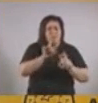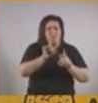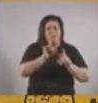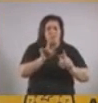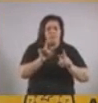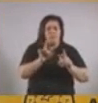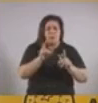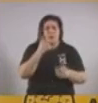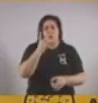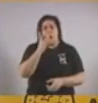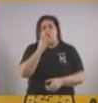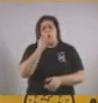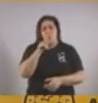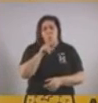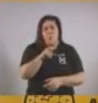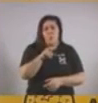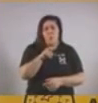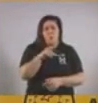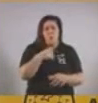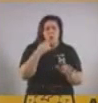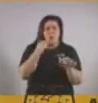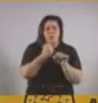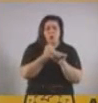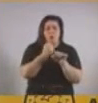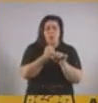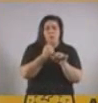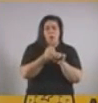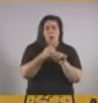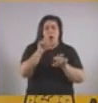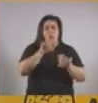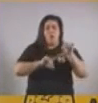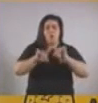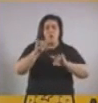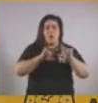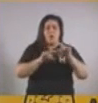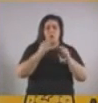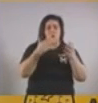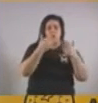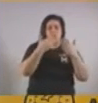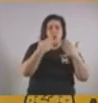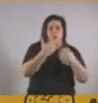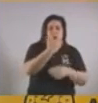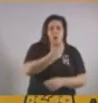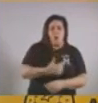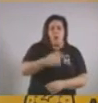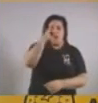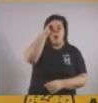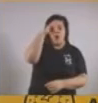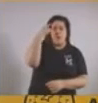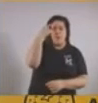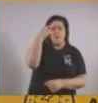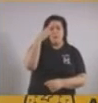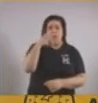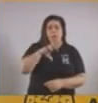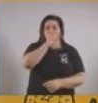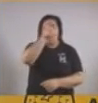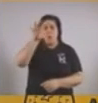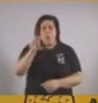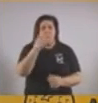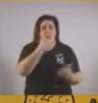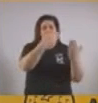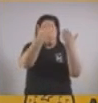Por supuesto, vamos a seguir trabajando en coordinación, en diálogo con el gobierno nacional y el de todas las provincias.